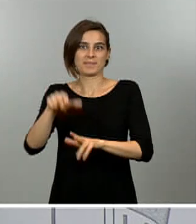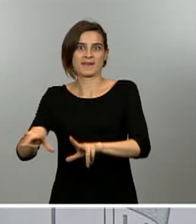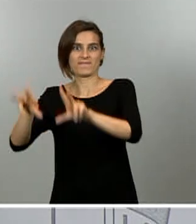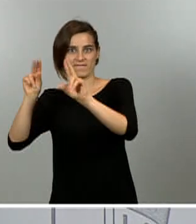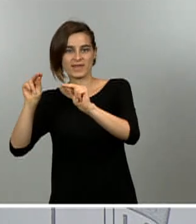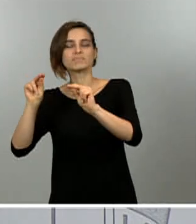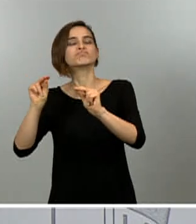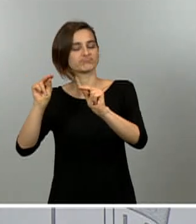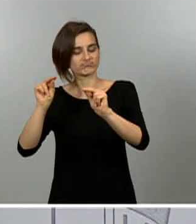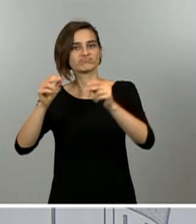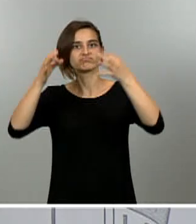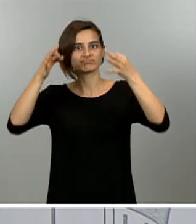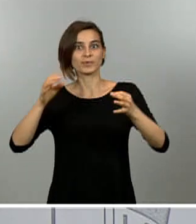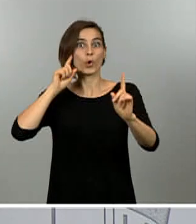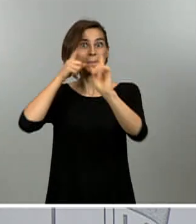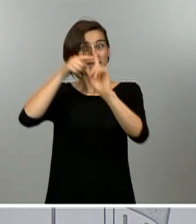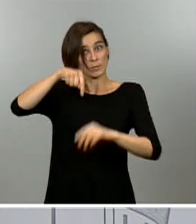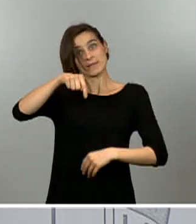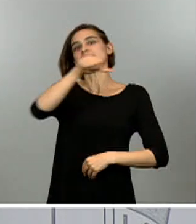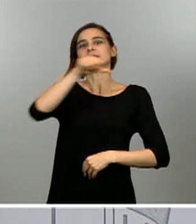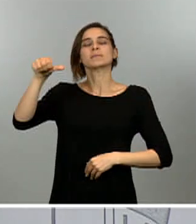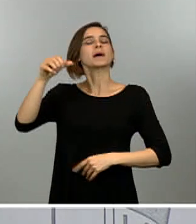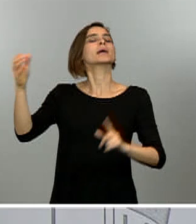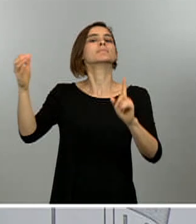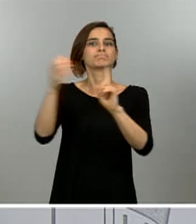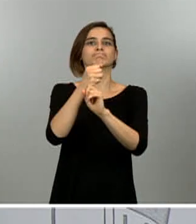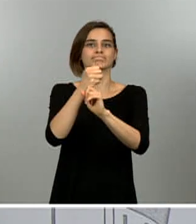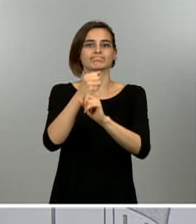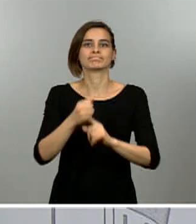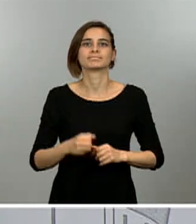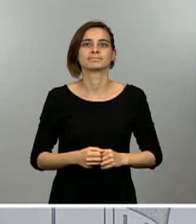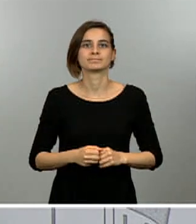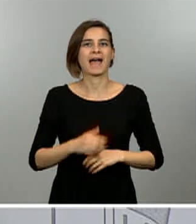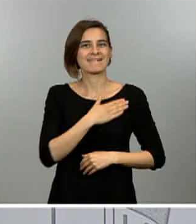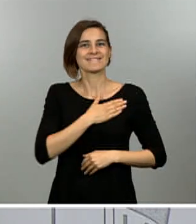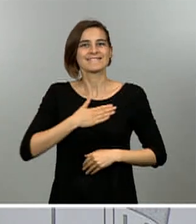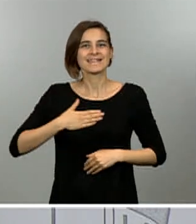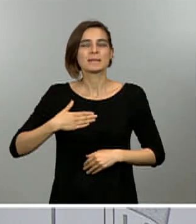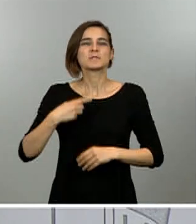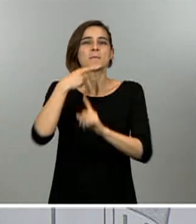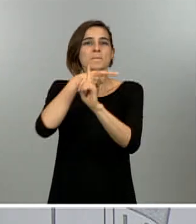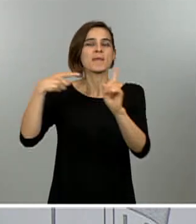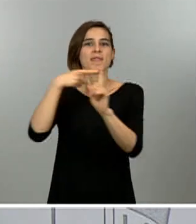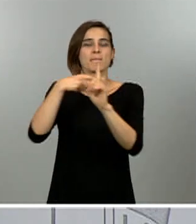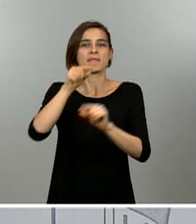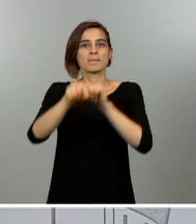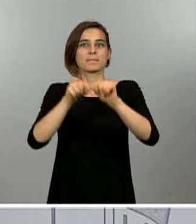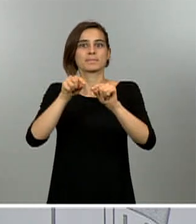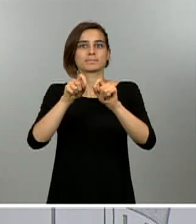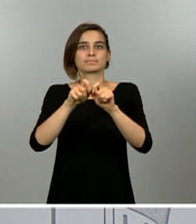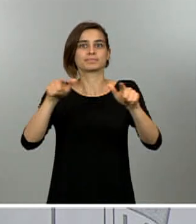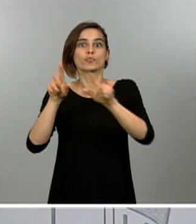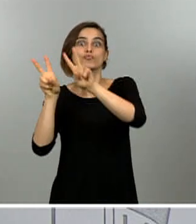disposición de cumplir el objetivo que nos habíamos marcado para esta semana, de un incremento medio de nuevos contagiados alrededor del